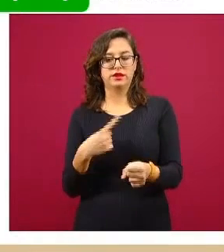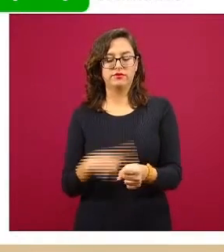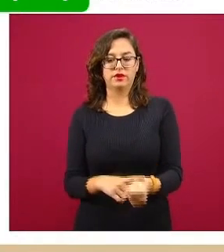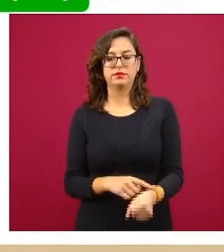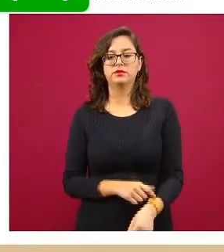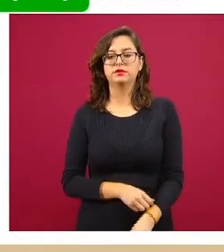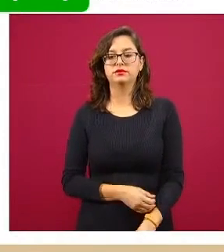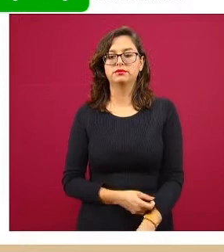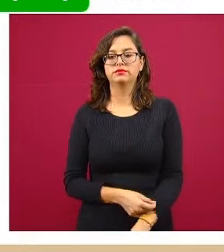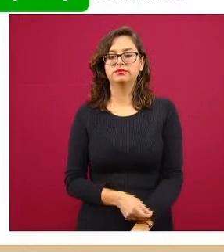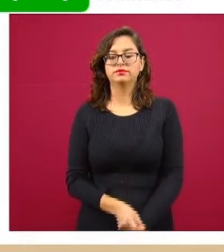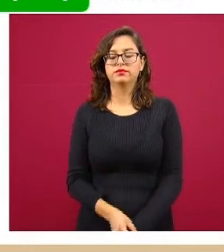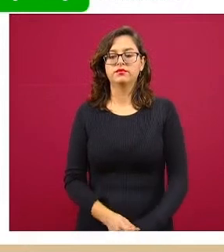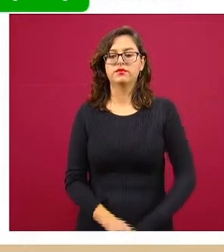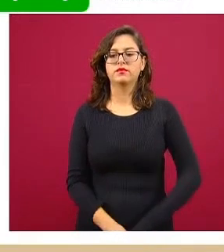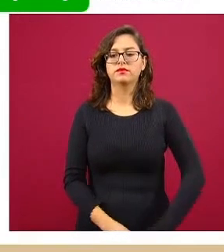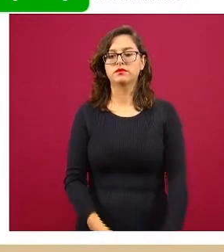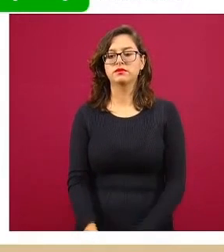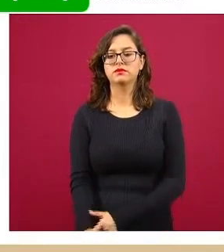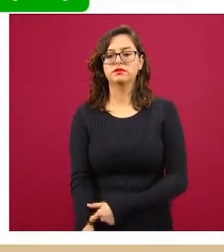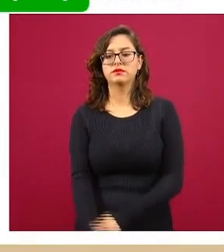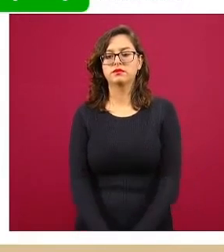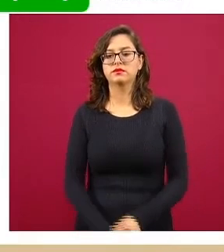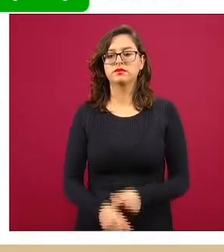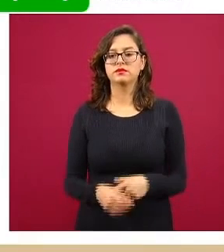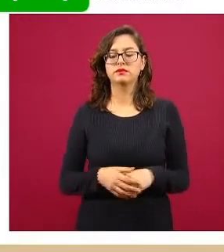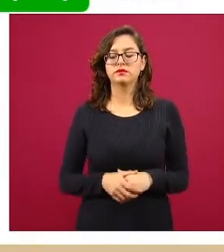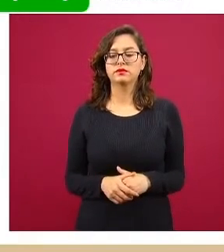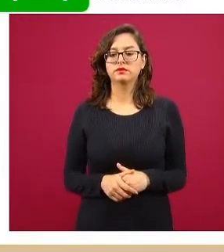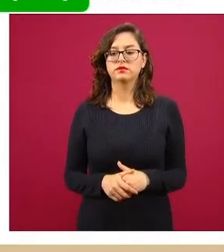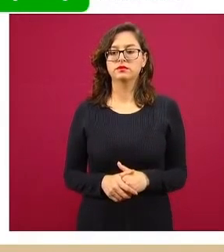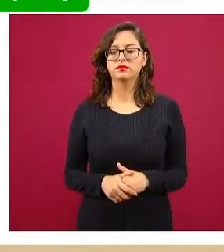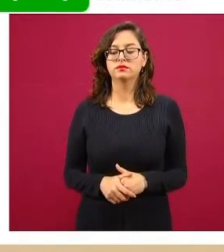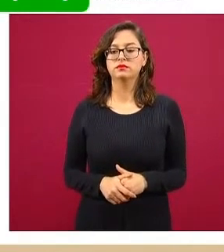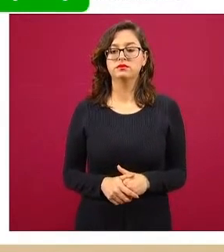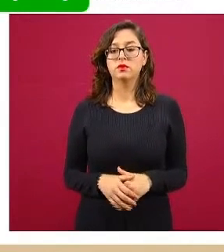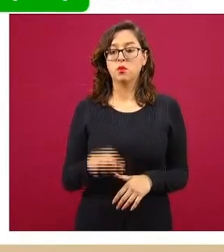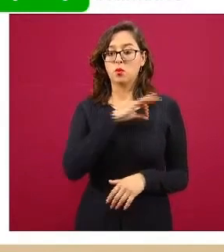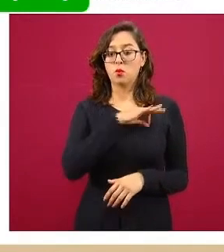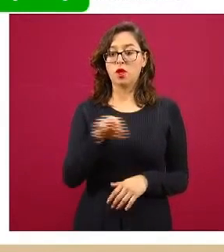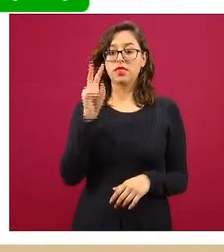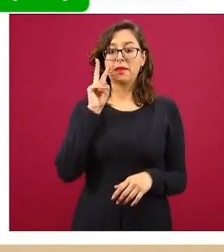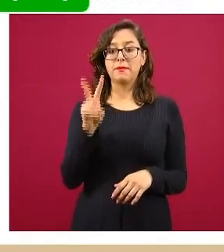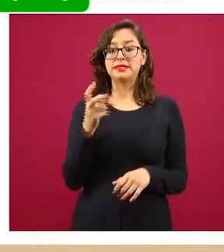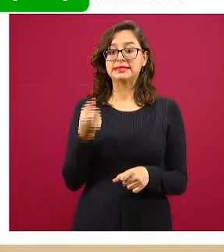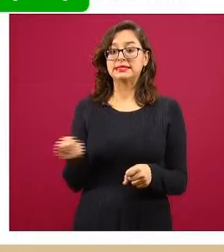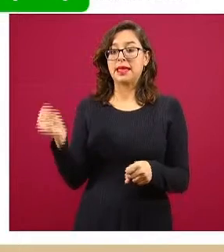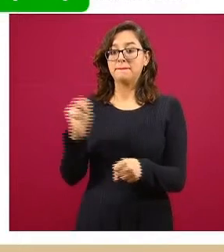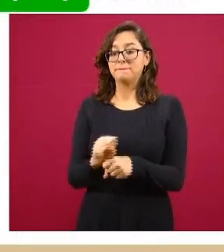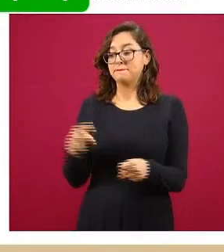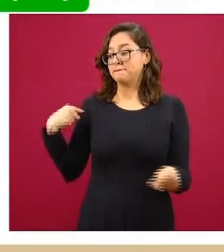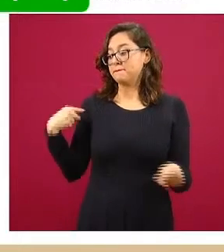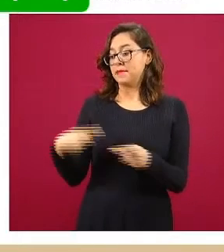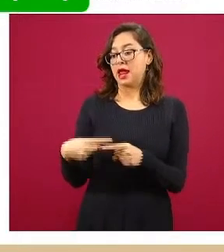estos momentos. Y como vemos en los cambios, en los cambios de la última semana, vemos que